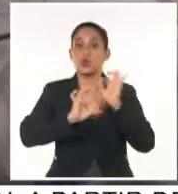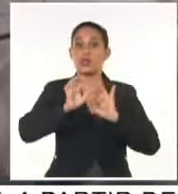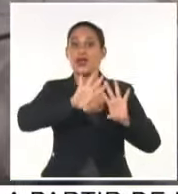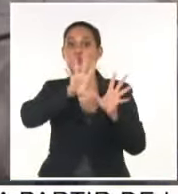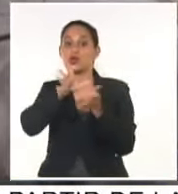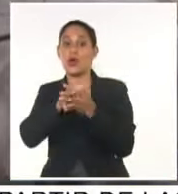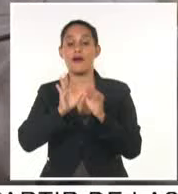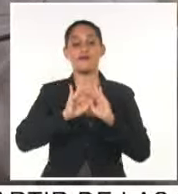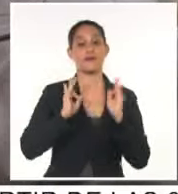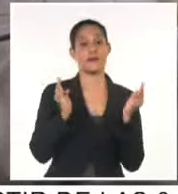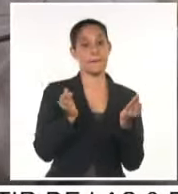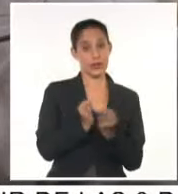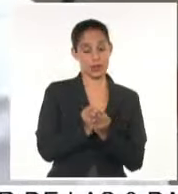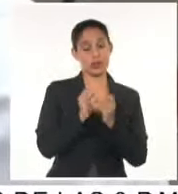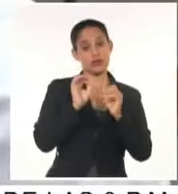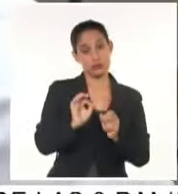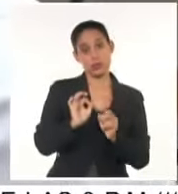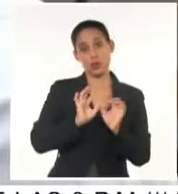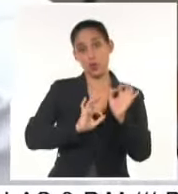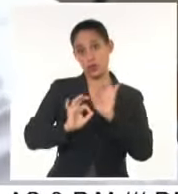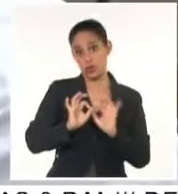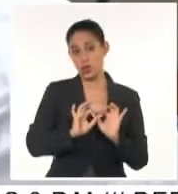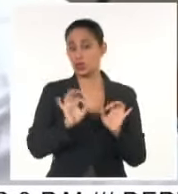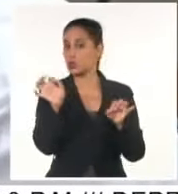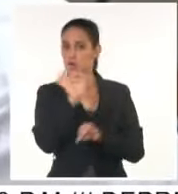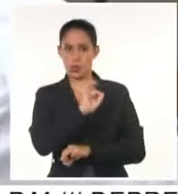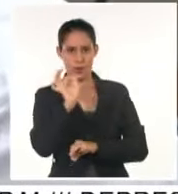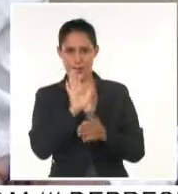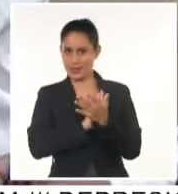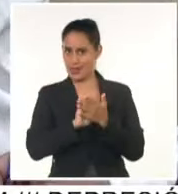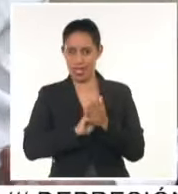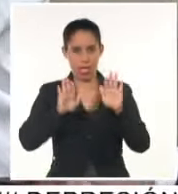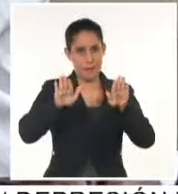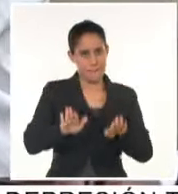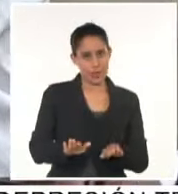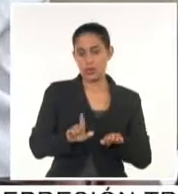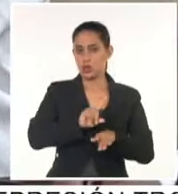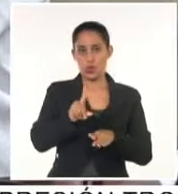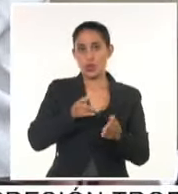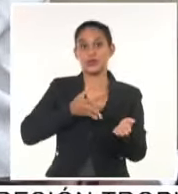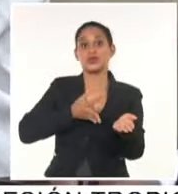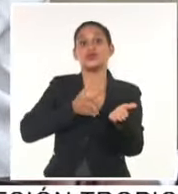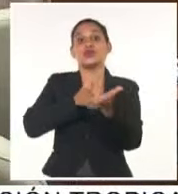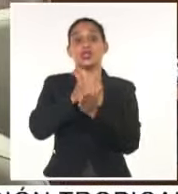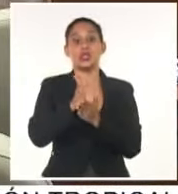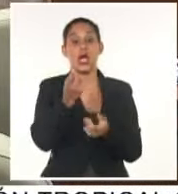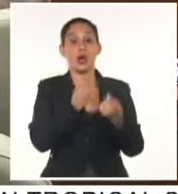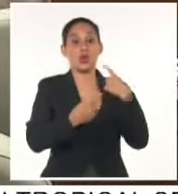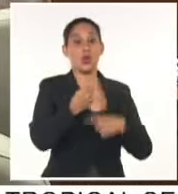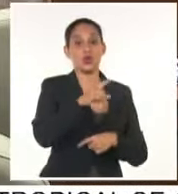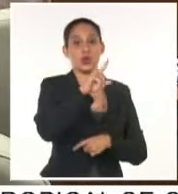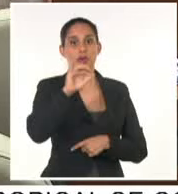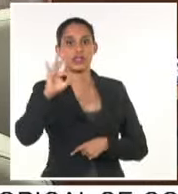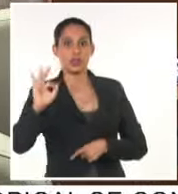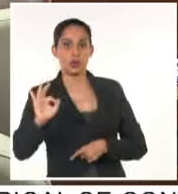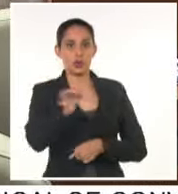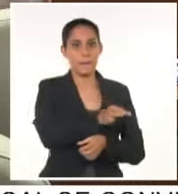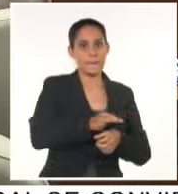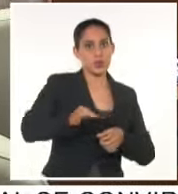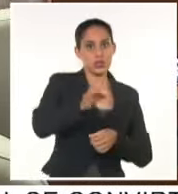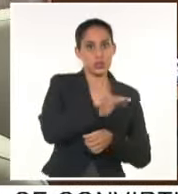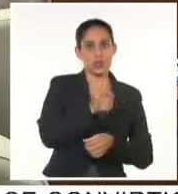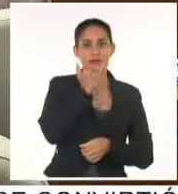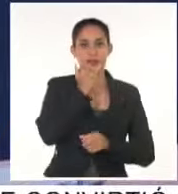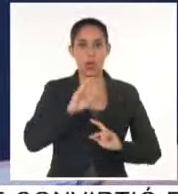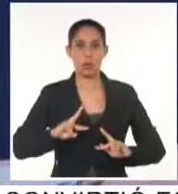familias. En tanto, la recuperación no se detiene y ya en el 98% de los municipios afectados se ha restablecido el